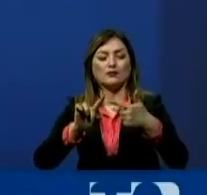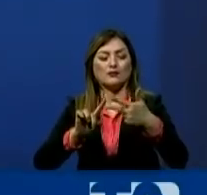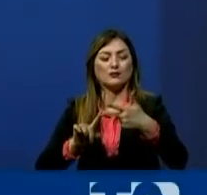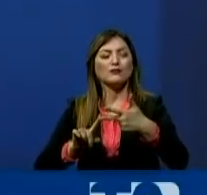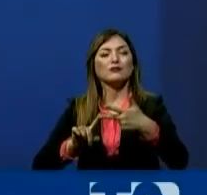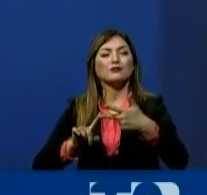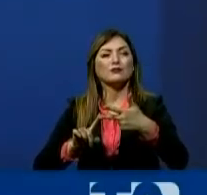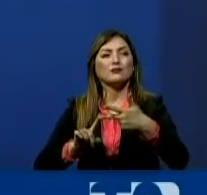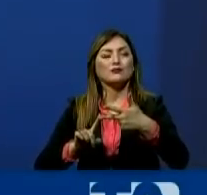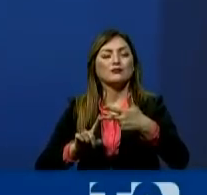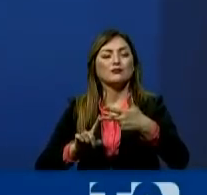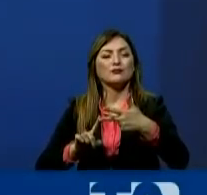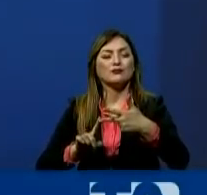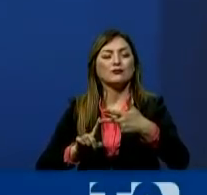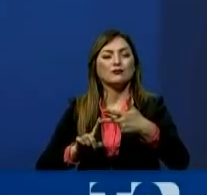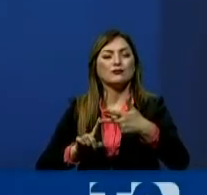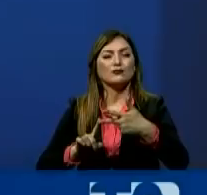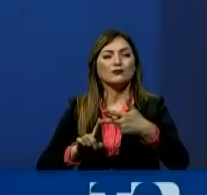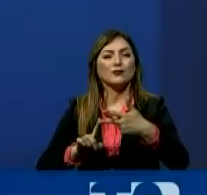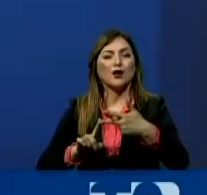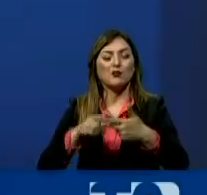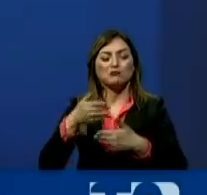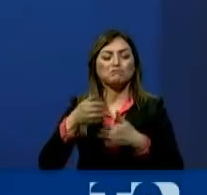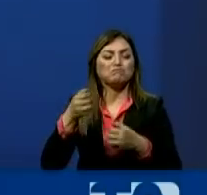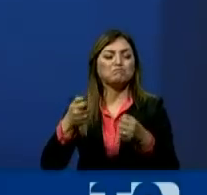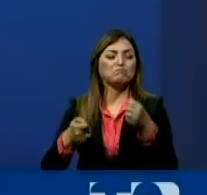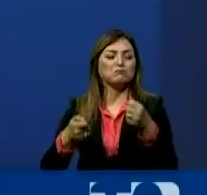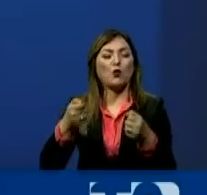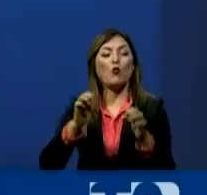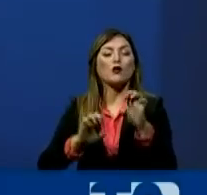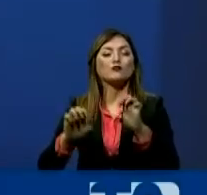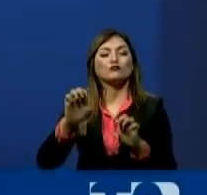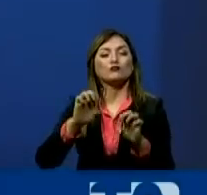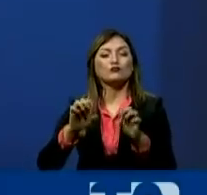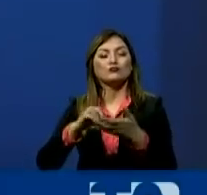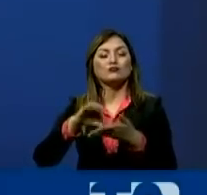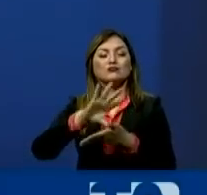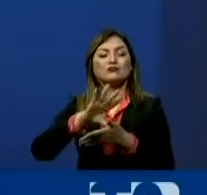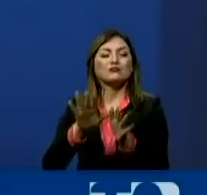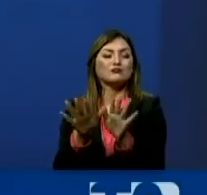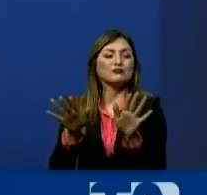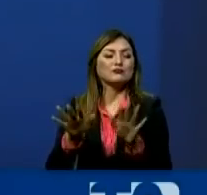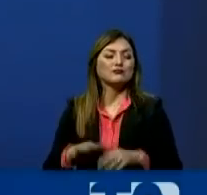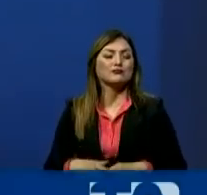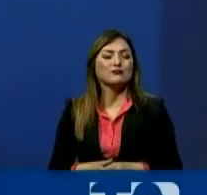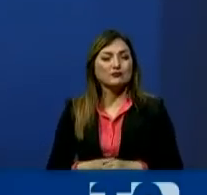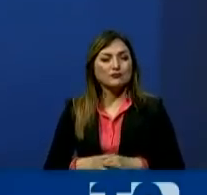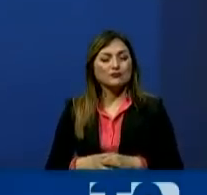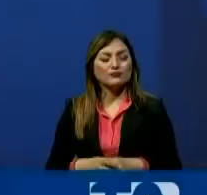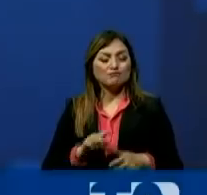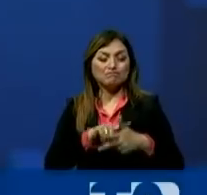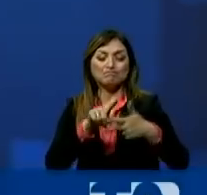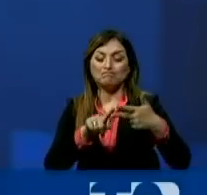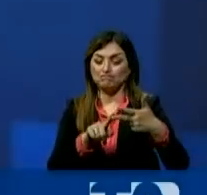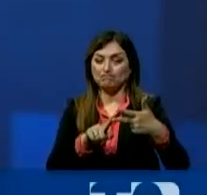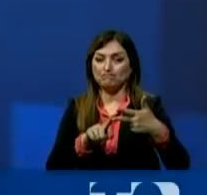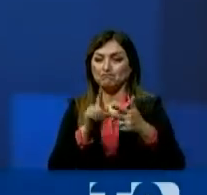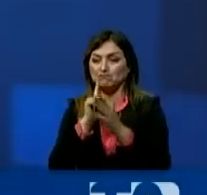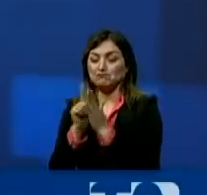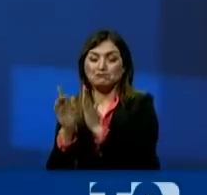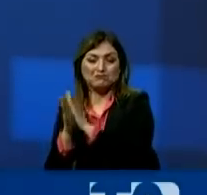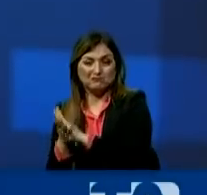un tercer órgano, que es el órgano juzgador, que es el Pleno de la Asamblea Nacional. Si no hay una